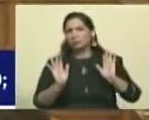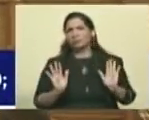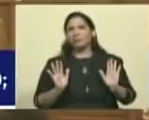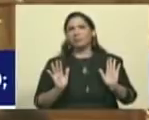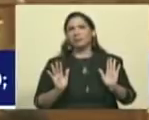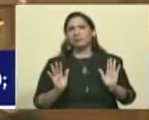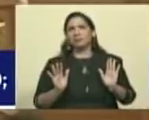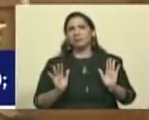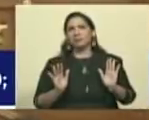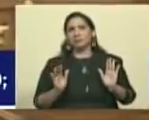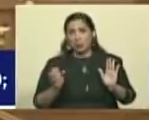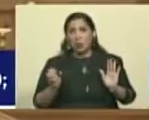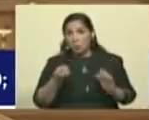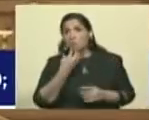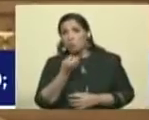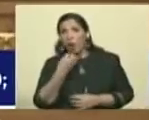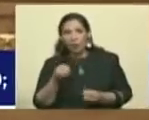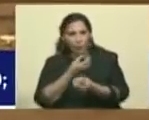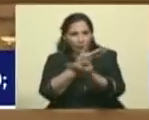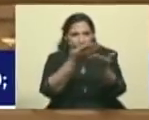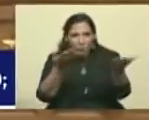Sería bien bueno para ustedes que nos subestimen.